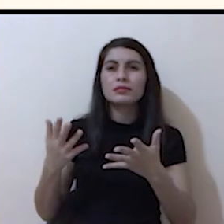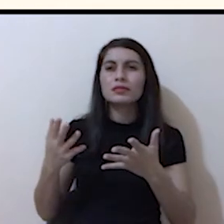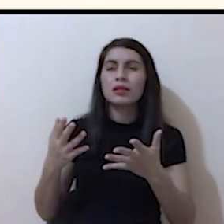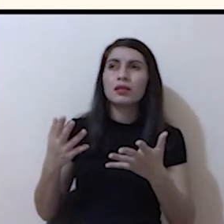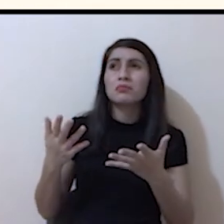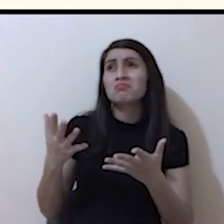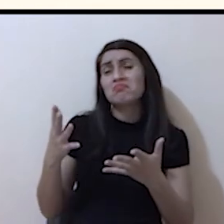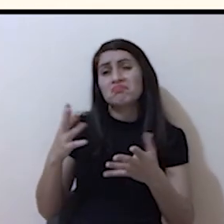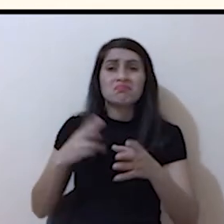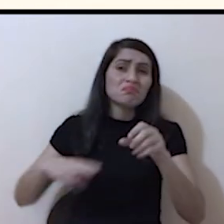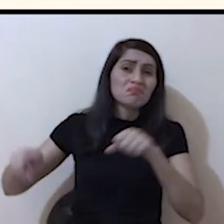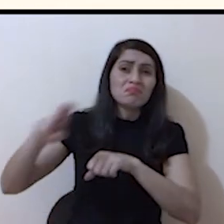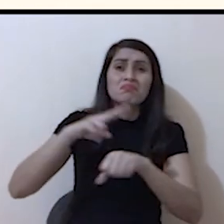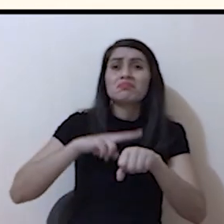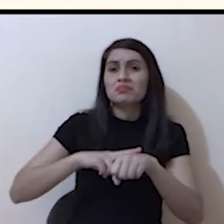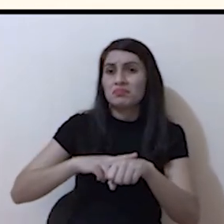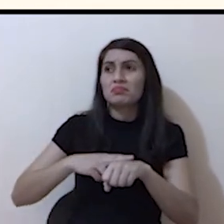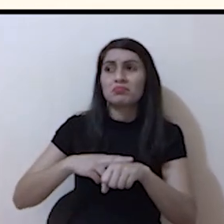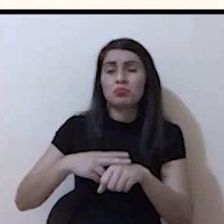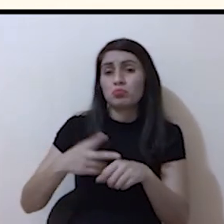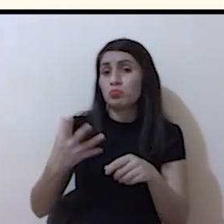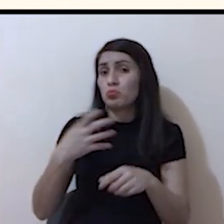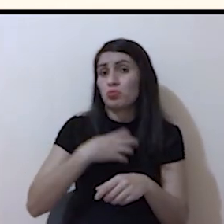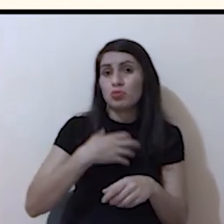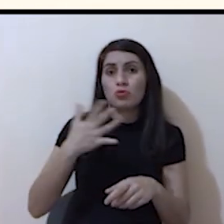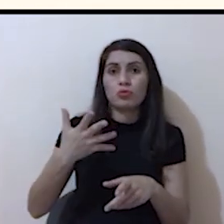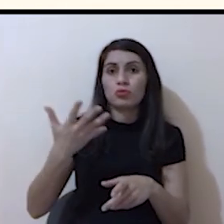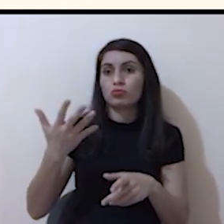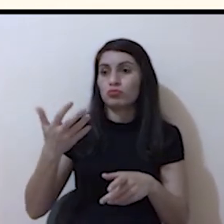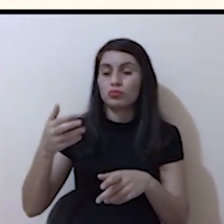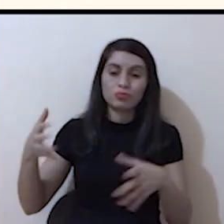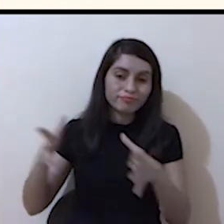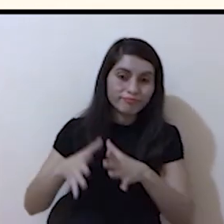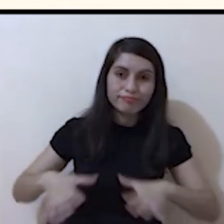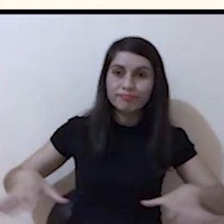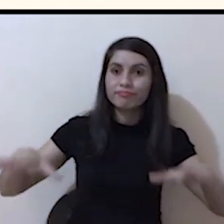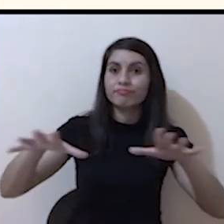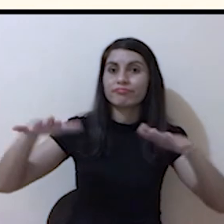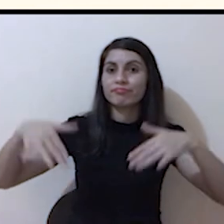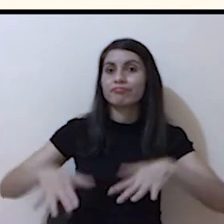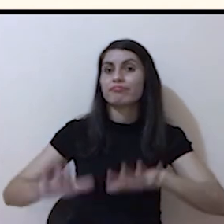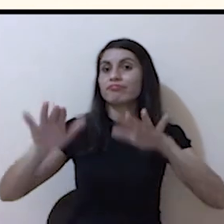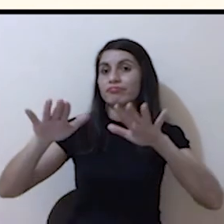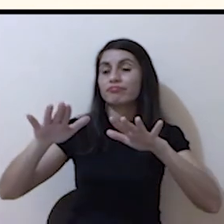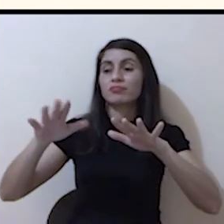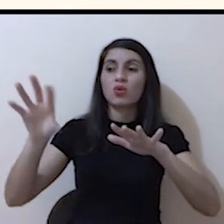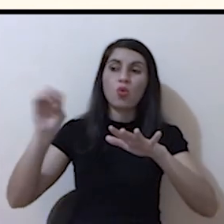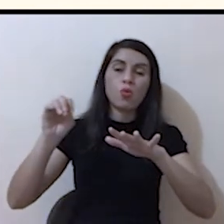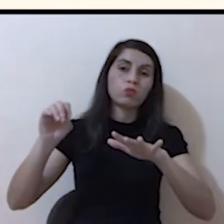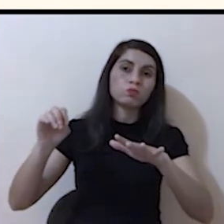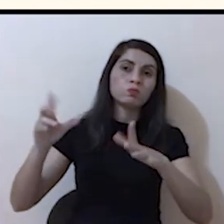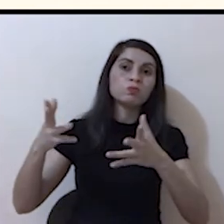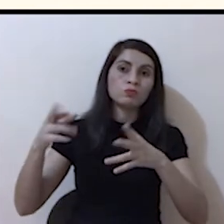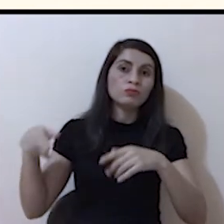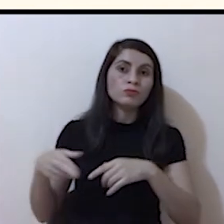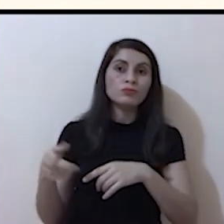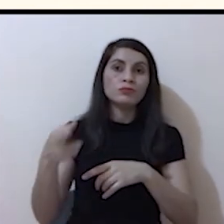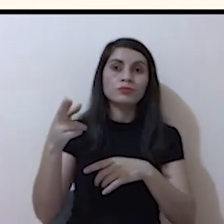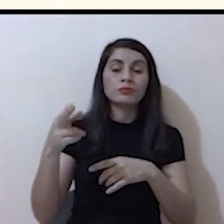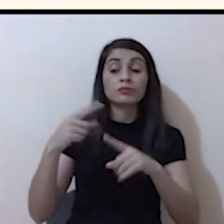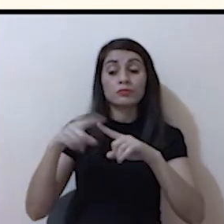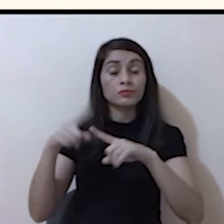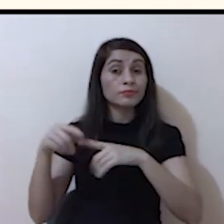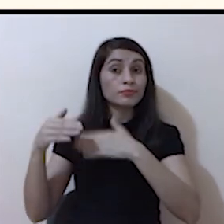en la tierra. Pueden contaminar los océanos, ríos, lagos, canales, etc. Pero lo habitual es que este